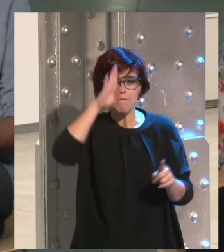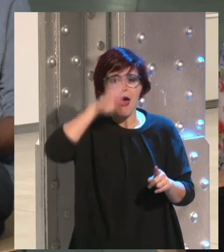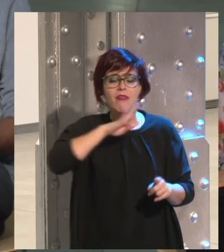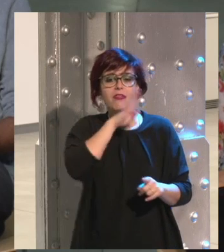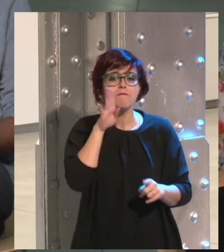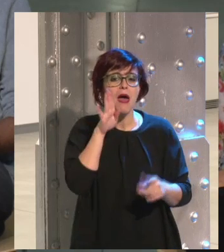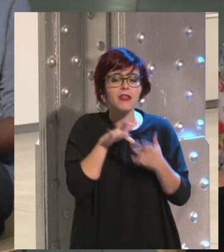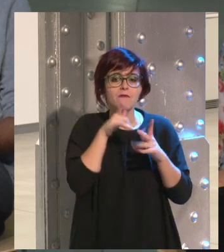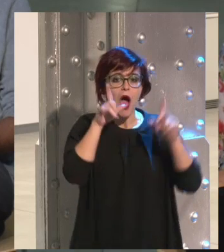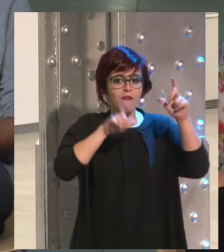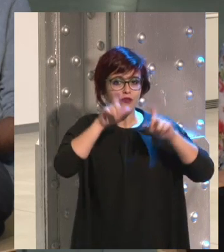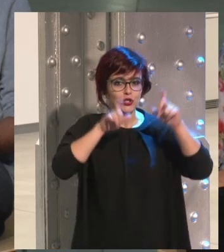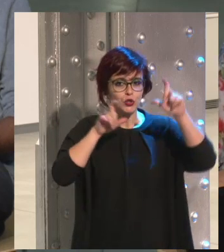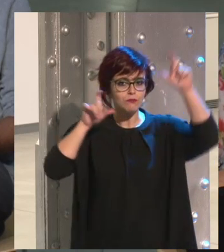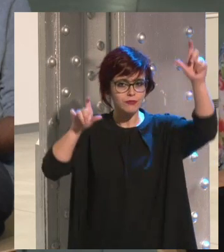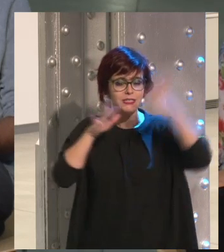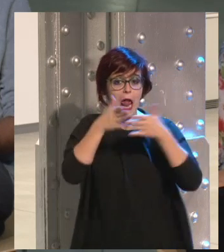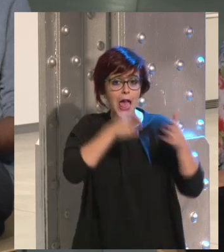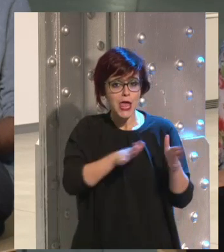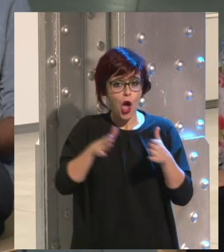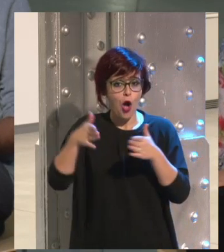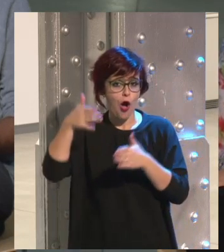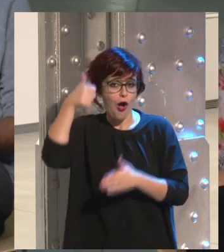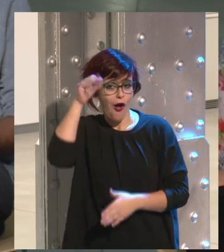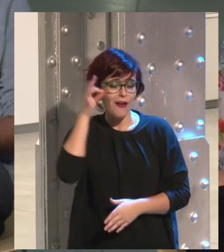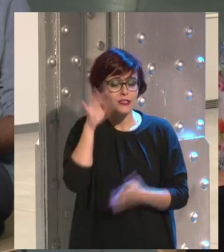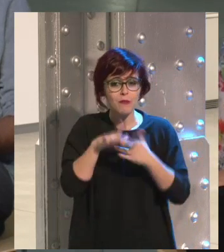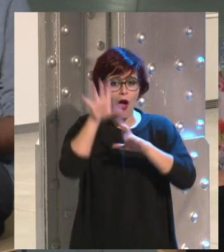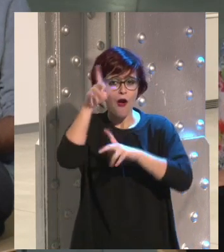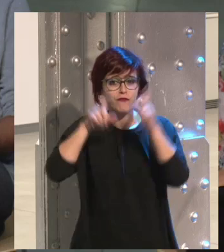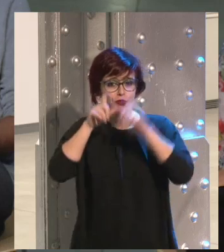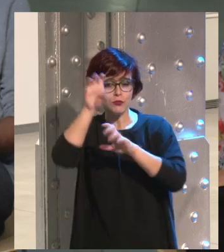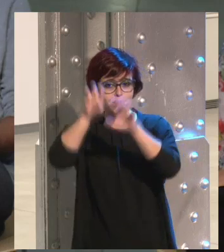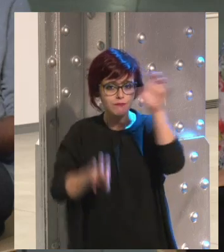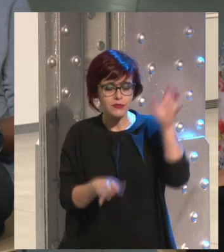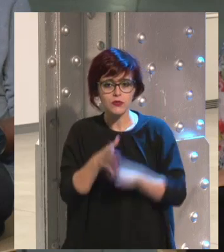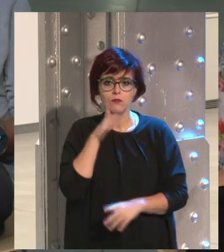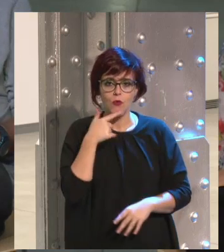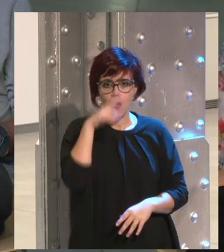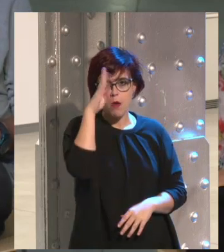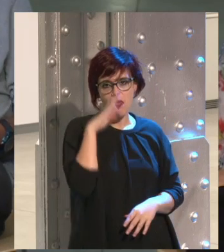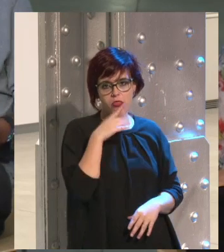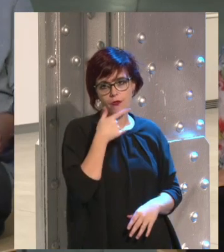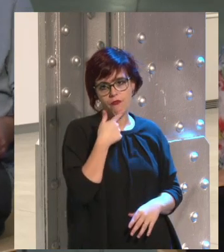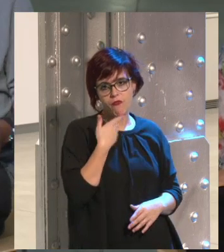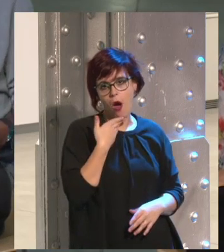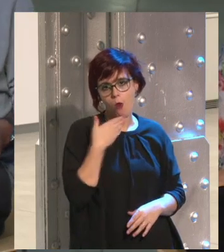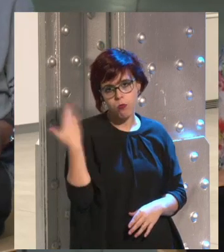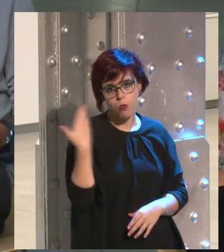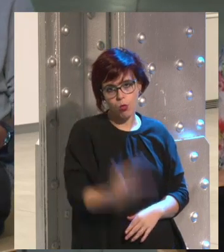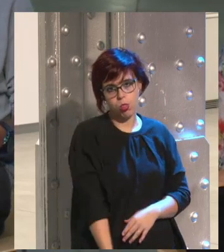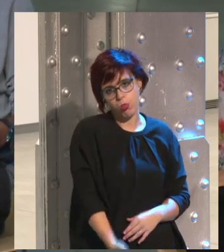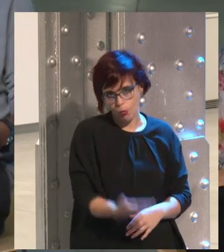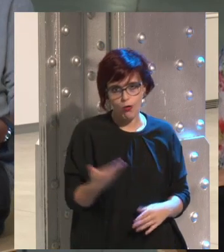y la madre suben un tipo de foto, y la hija y el hijo suben otro tipo de foto. Y cuando dice, oye, la foto de tus padres, ¡ay, qué aburrida la foto de mis padres!